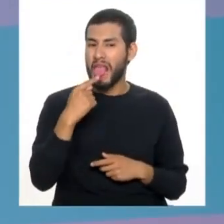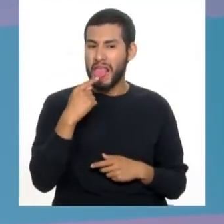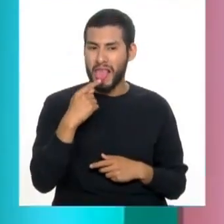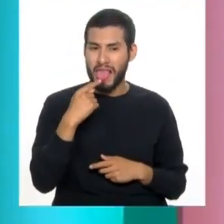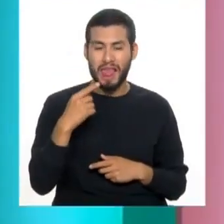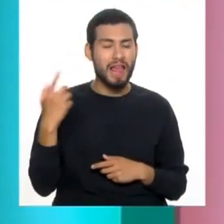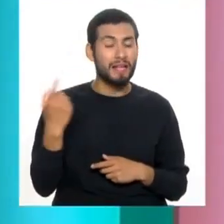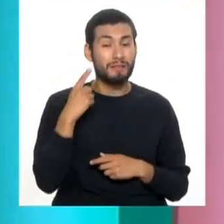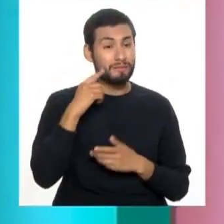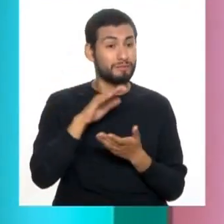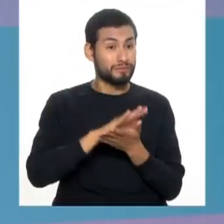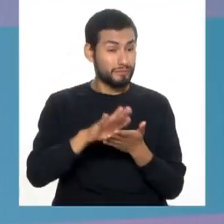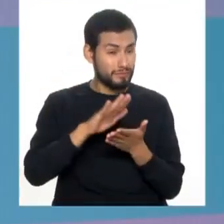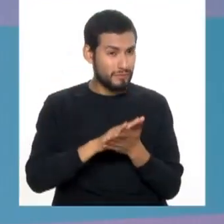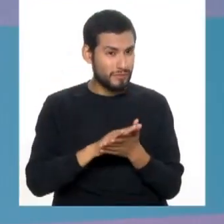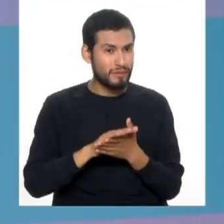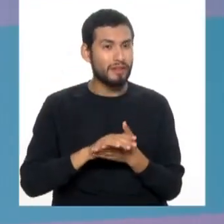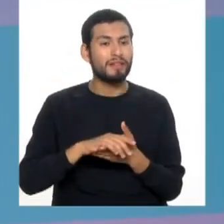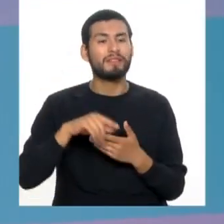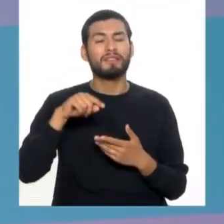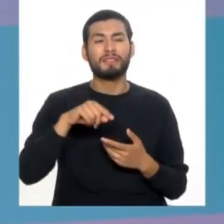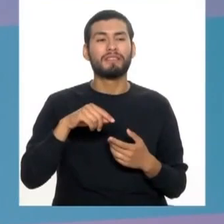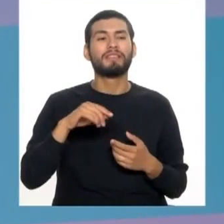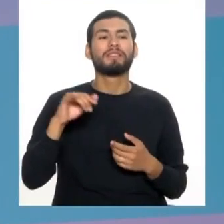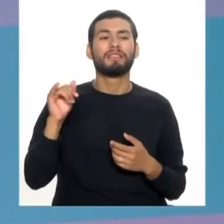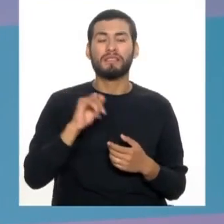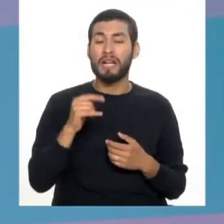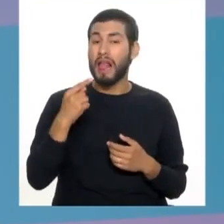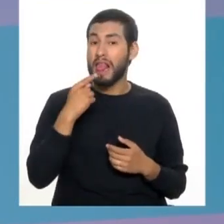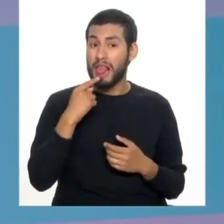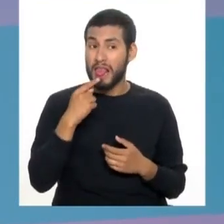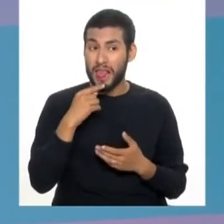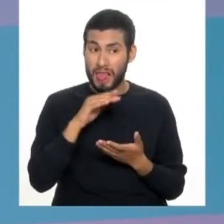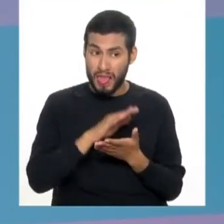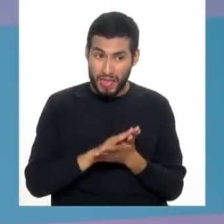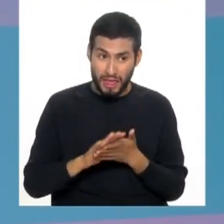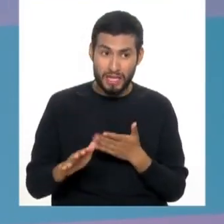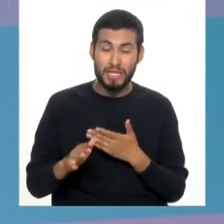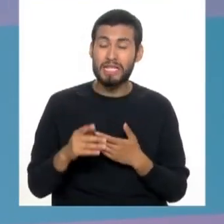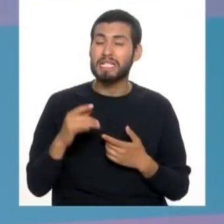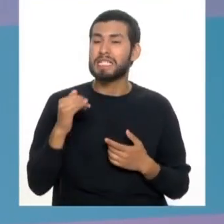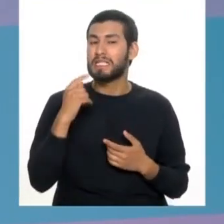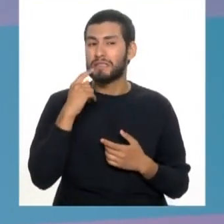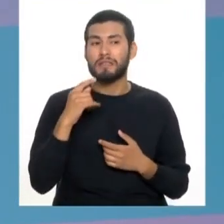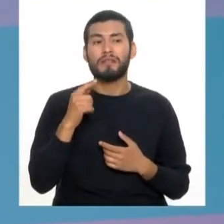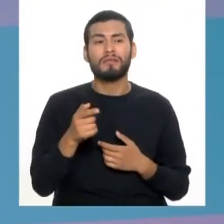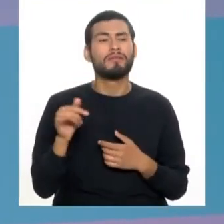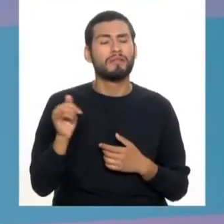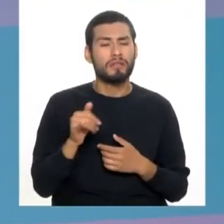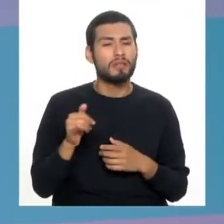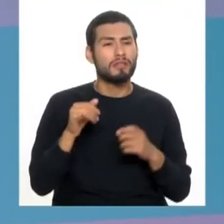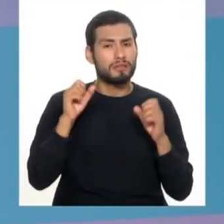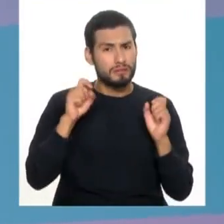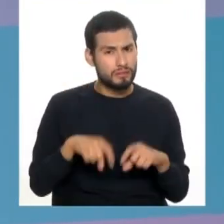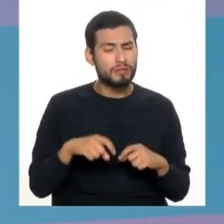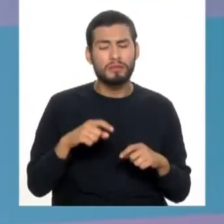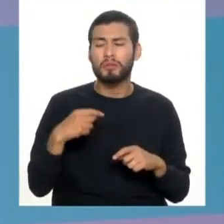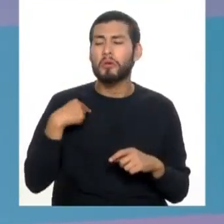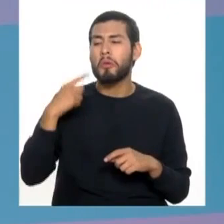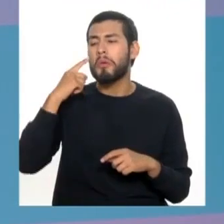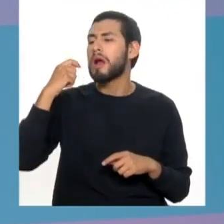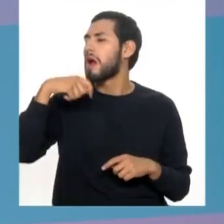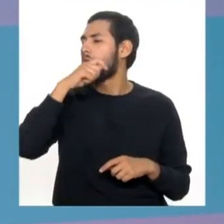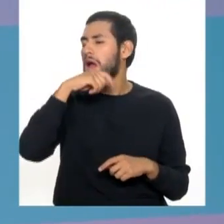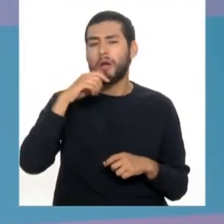solamente limpiar, ojo, no solamente limpiar los dientes, limpiar las encías, también tenemos que limpiar nuestra lengua.